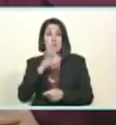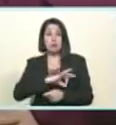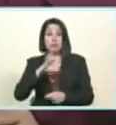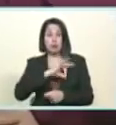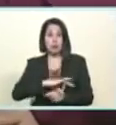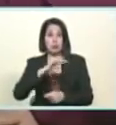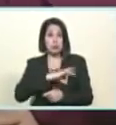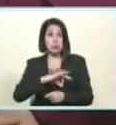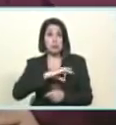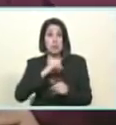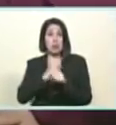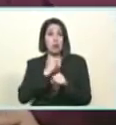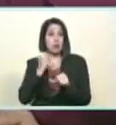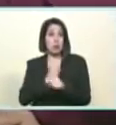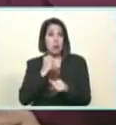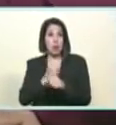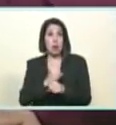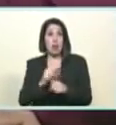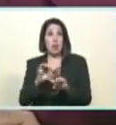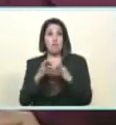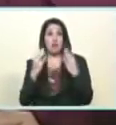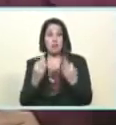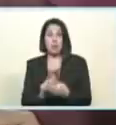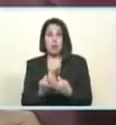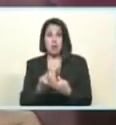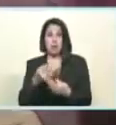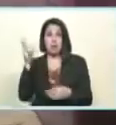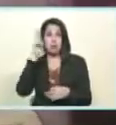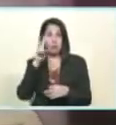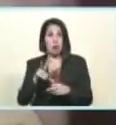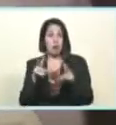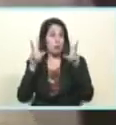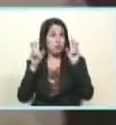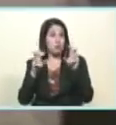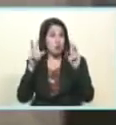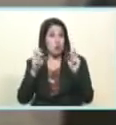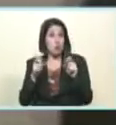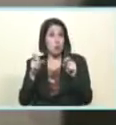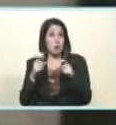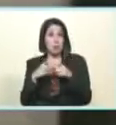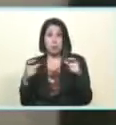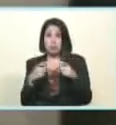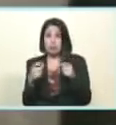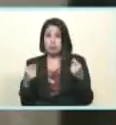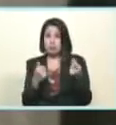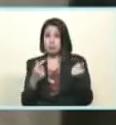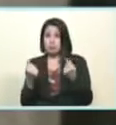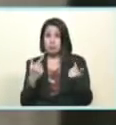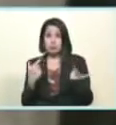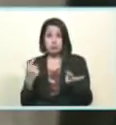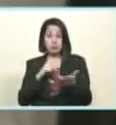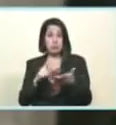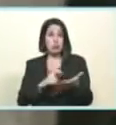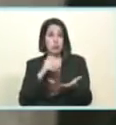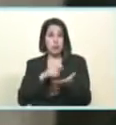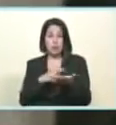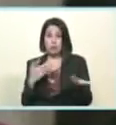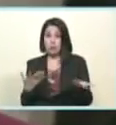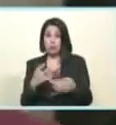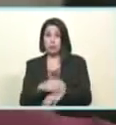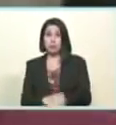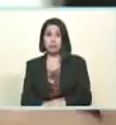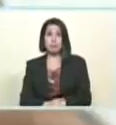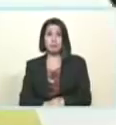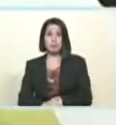se llega lejos ¿verdad? sacamos nuestro billete y a partir de mañana 2 de noviembre comienza con